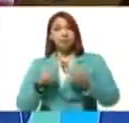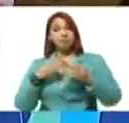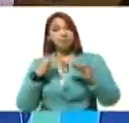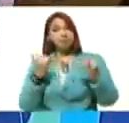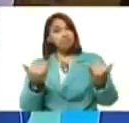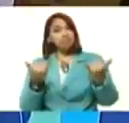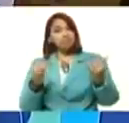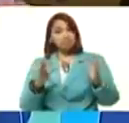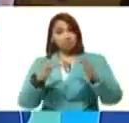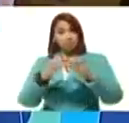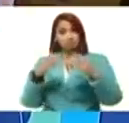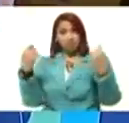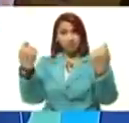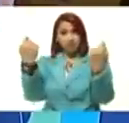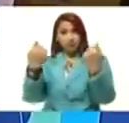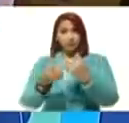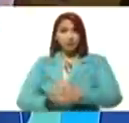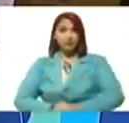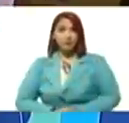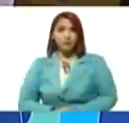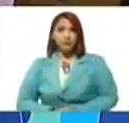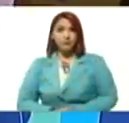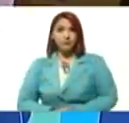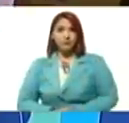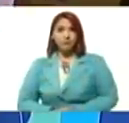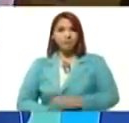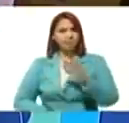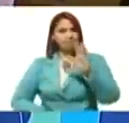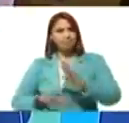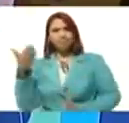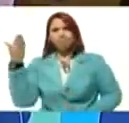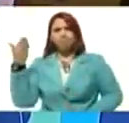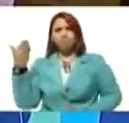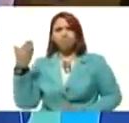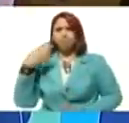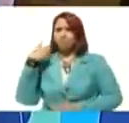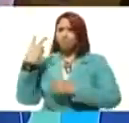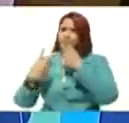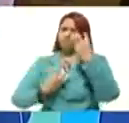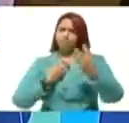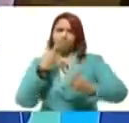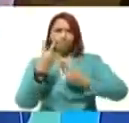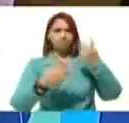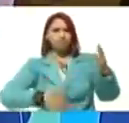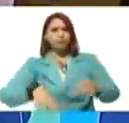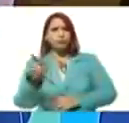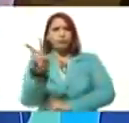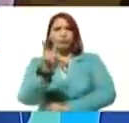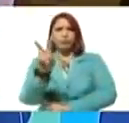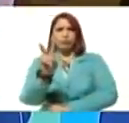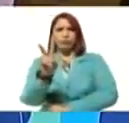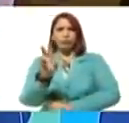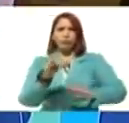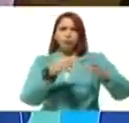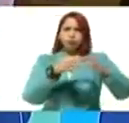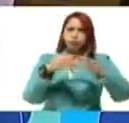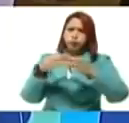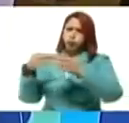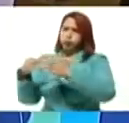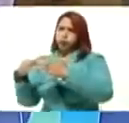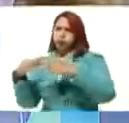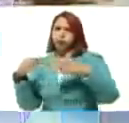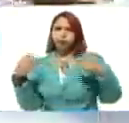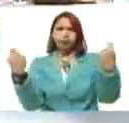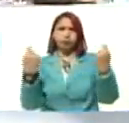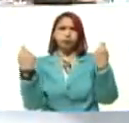ese equipo de campaña se lanza por todo el país a conformar los equipos de campaña